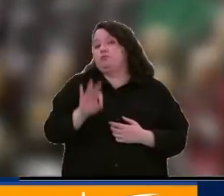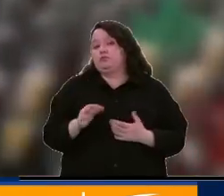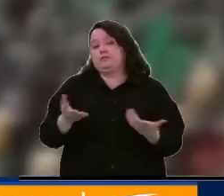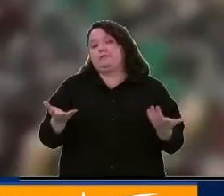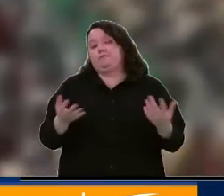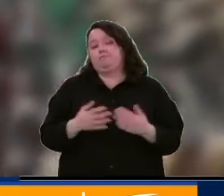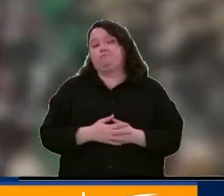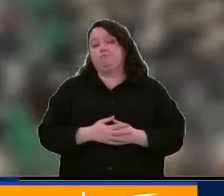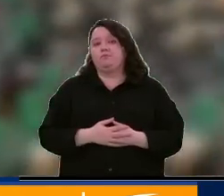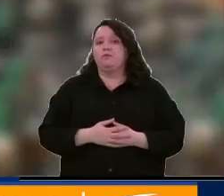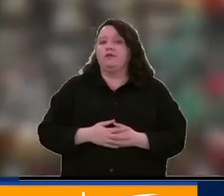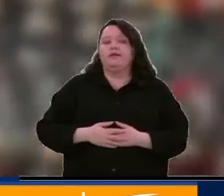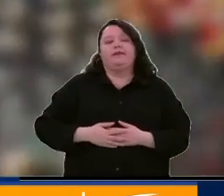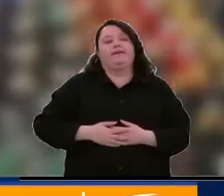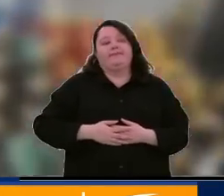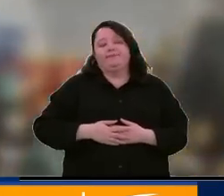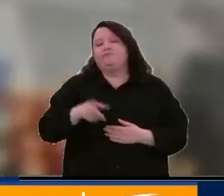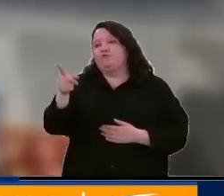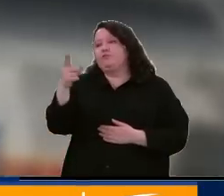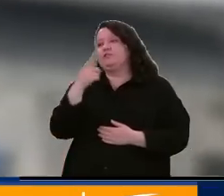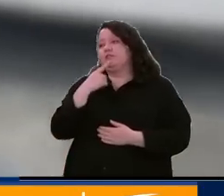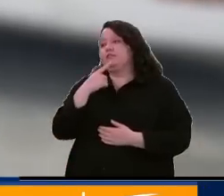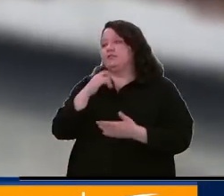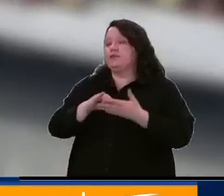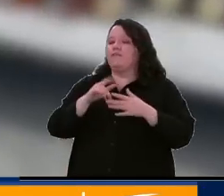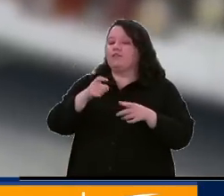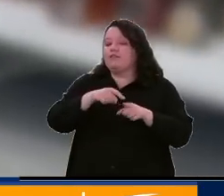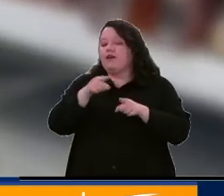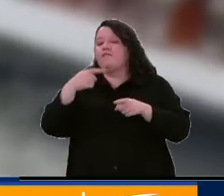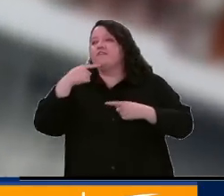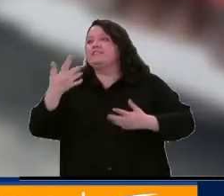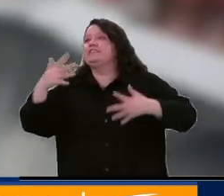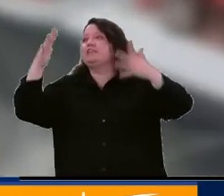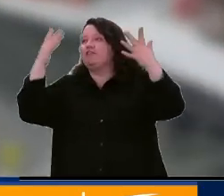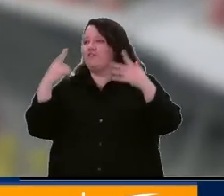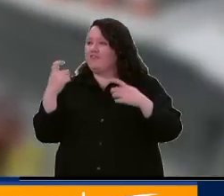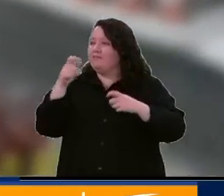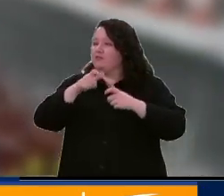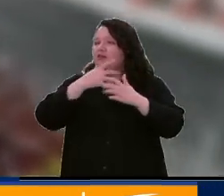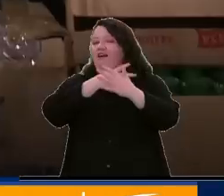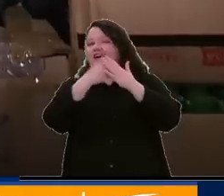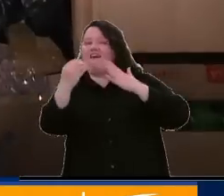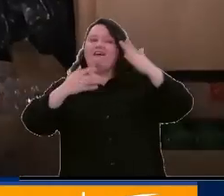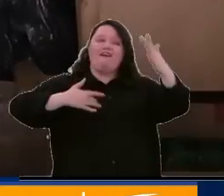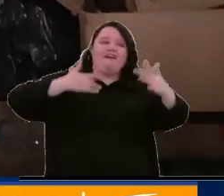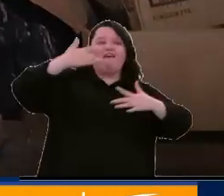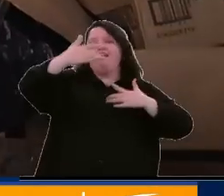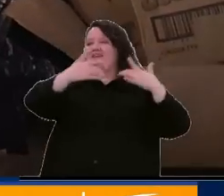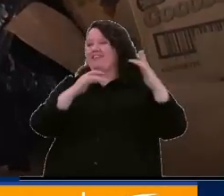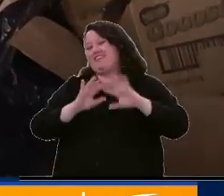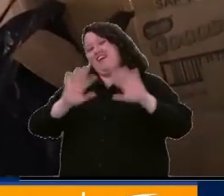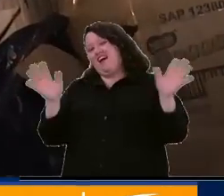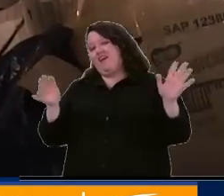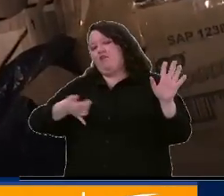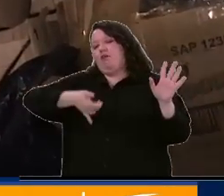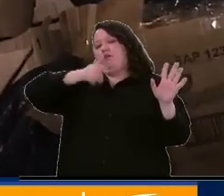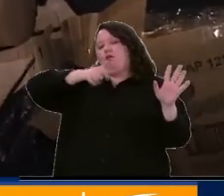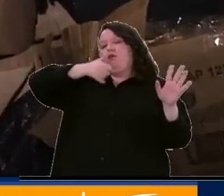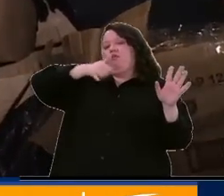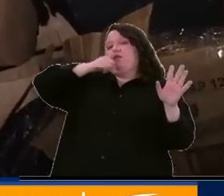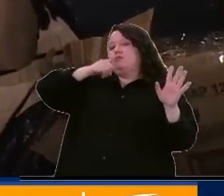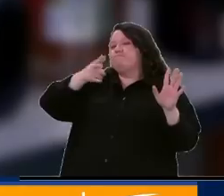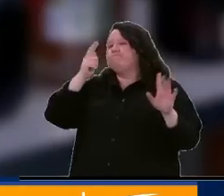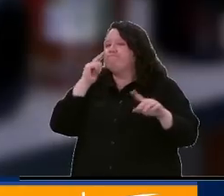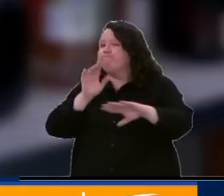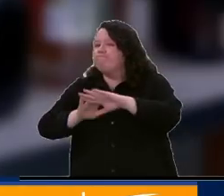condición. Usted lo acaba de decir hace un segundo, falta todavía el Puente de Reyes y las personas salen, disfrutan. Por supuesto, toman licor. ¿Cuál es ese